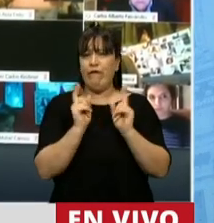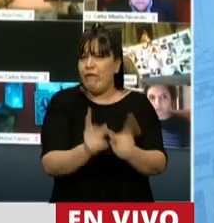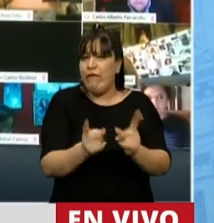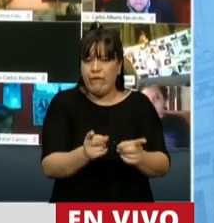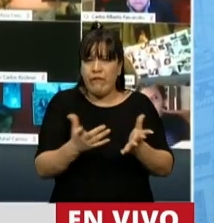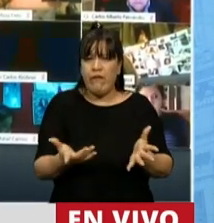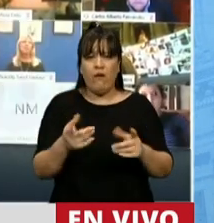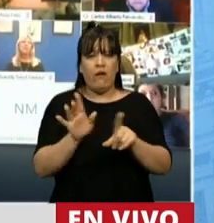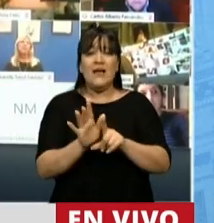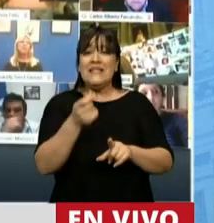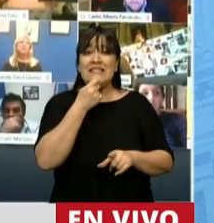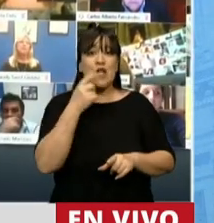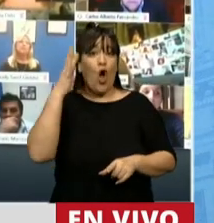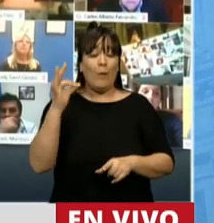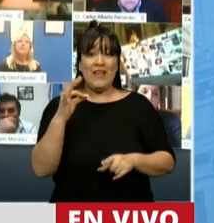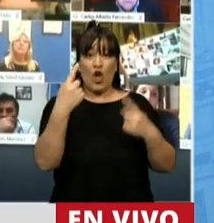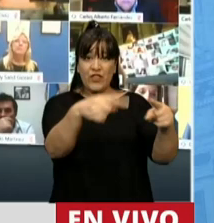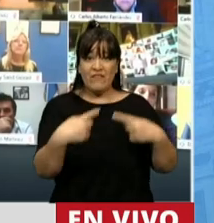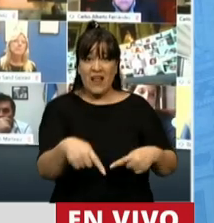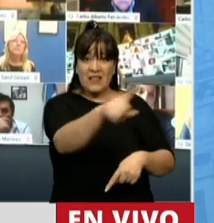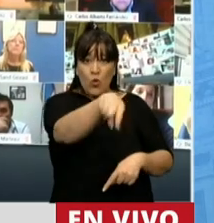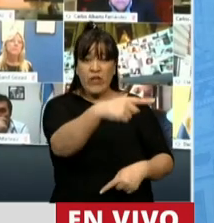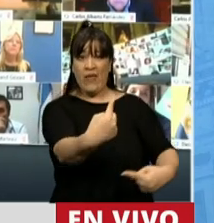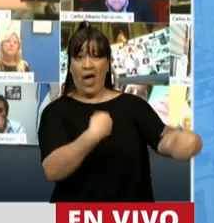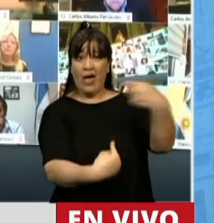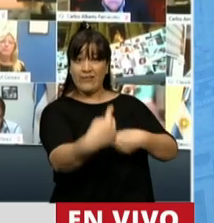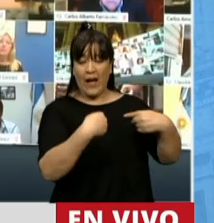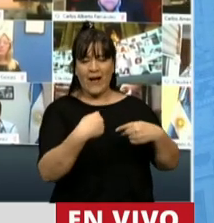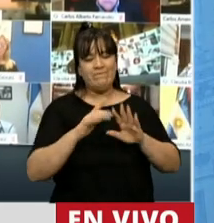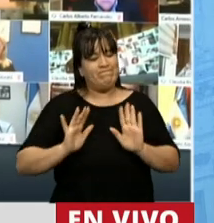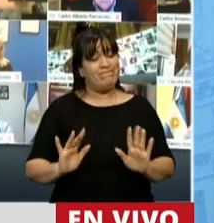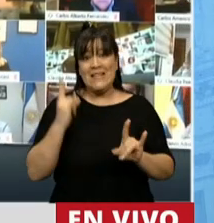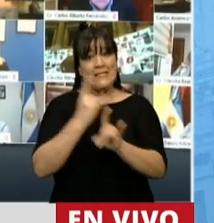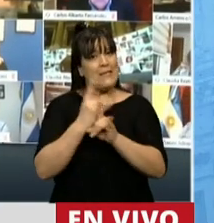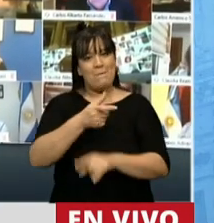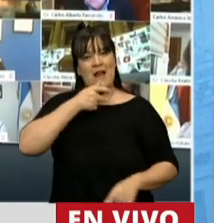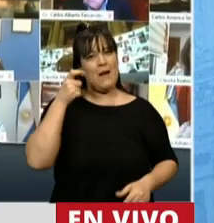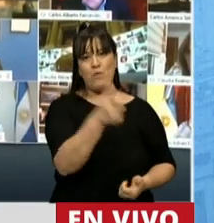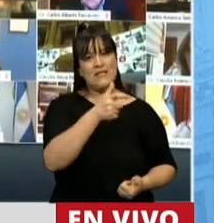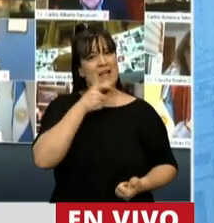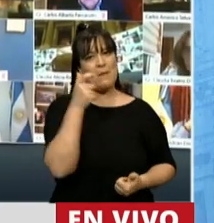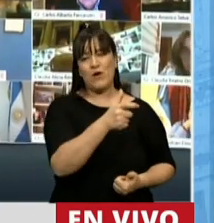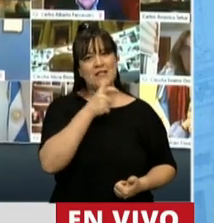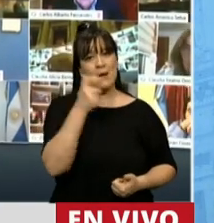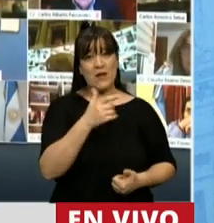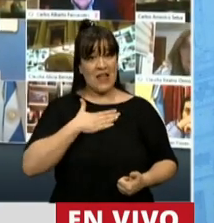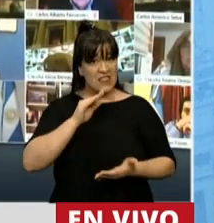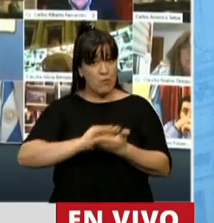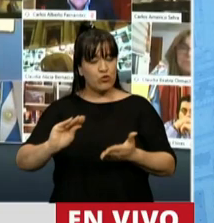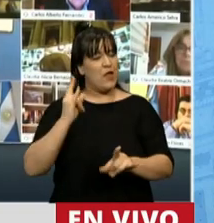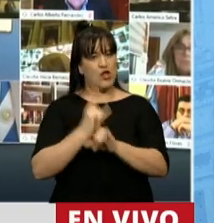quienes pensamos de manera distinta, yo quiero que sepan que siempre van a tener respuesta por parte de este diputado.